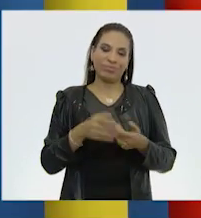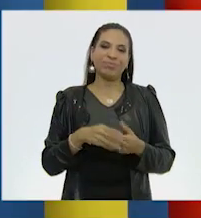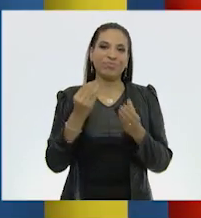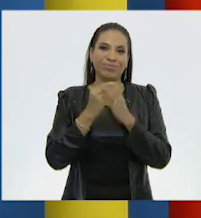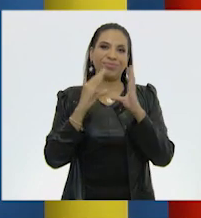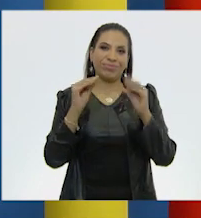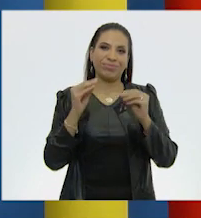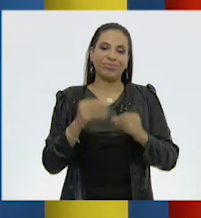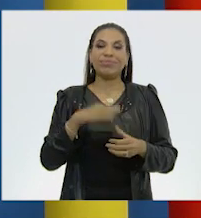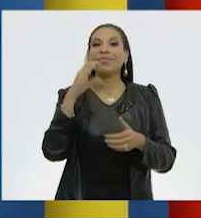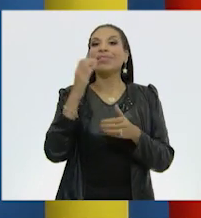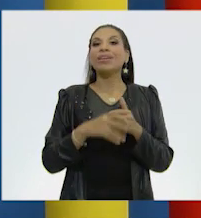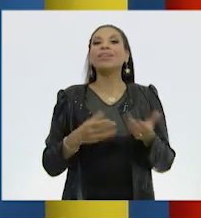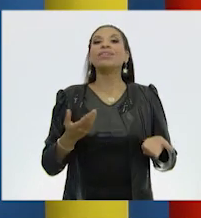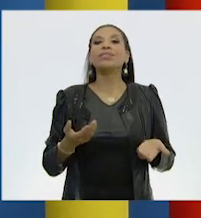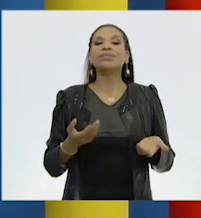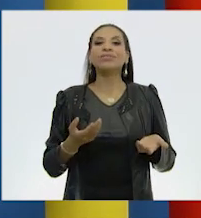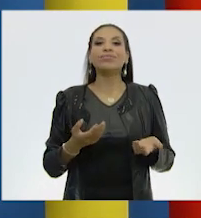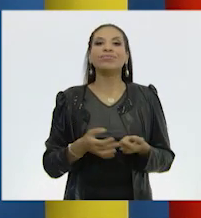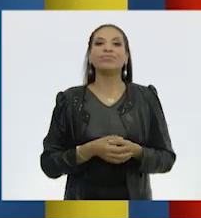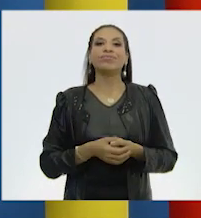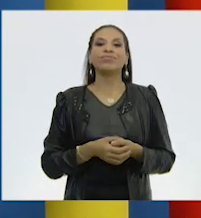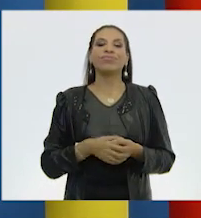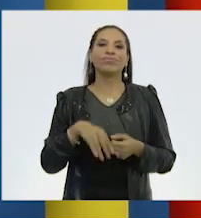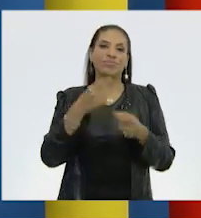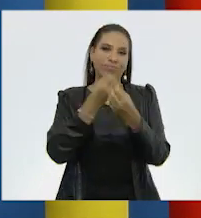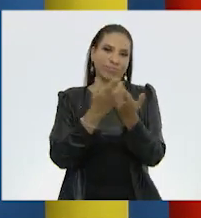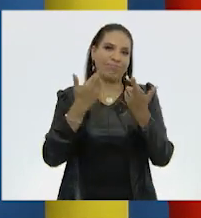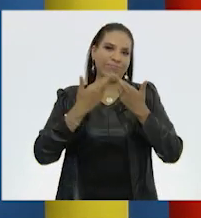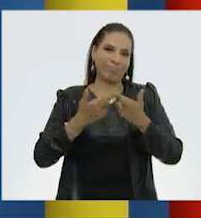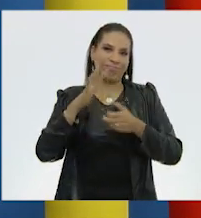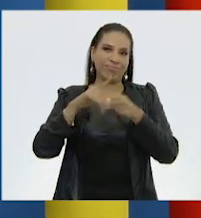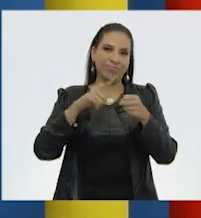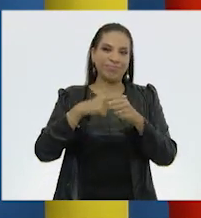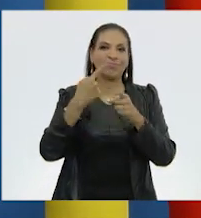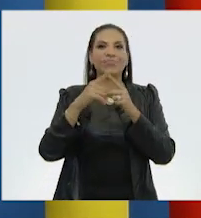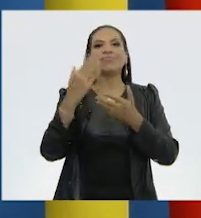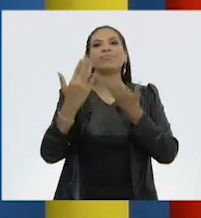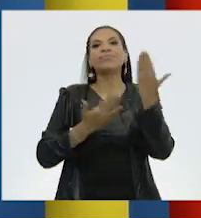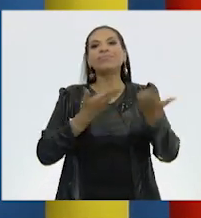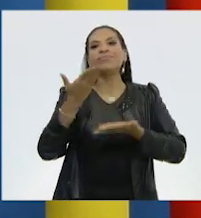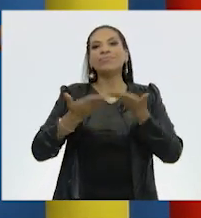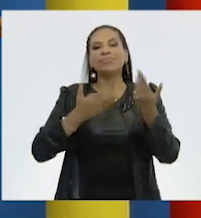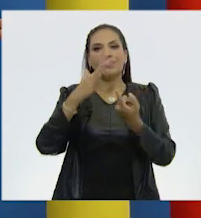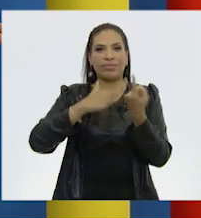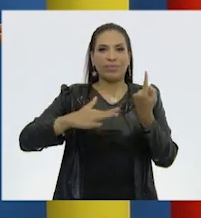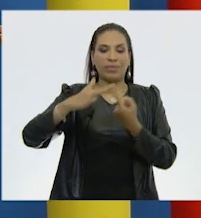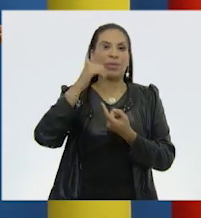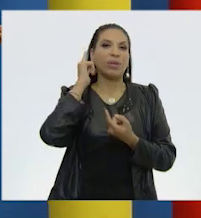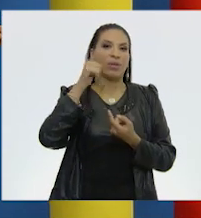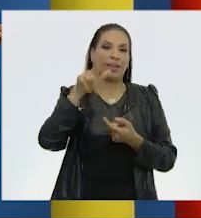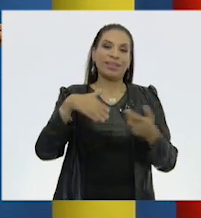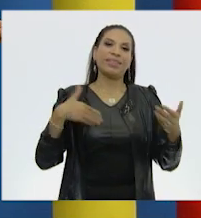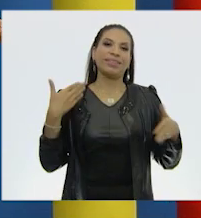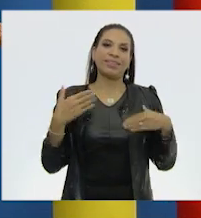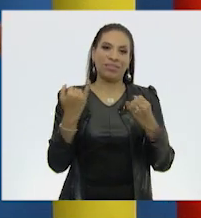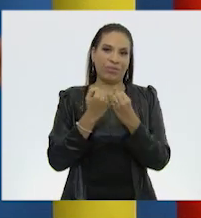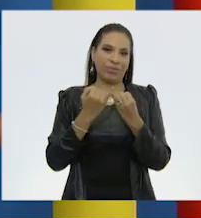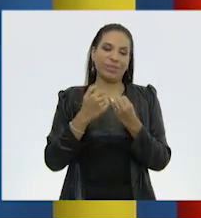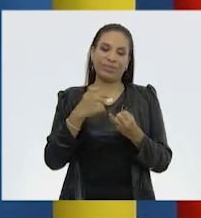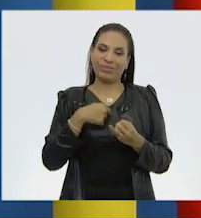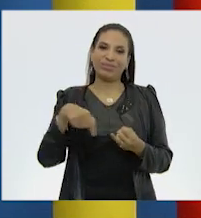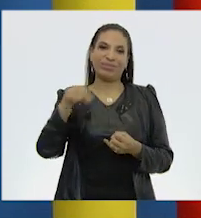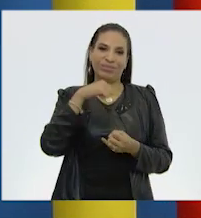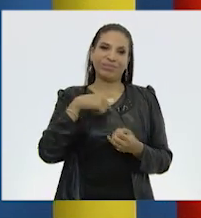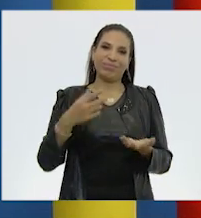esta clase. Hemos terminado con Megadiversidad y Servicios Ambientales. Espero que lo hayan disfrutado tanto